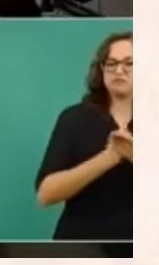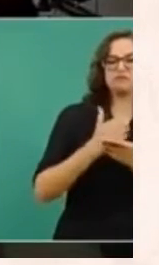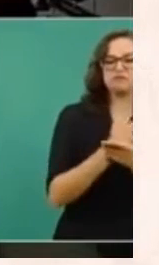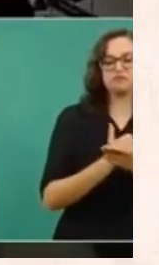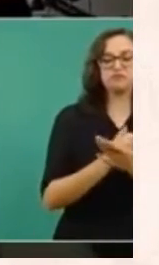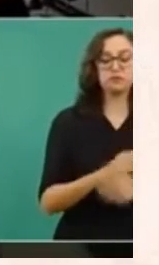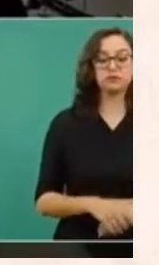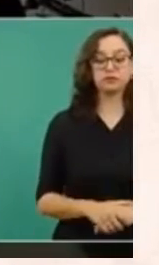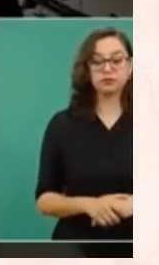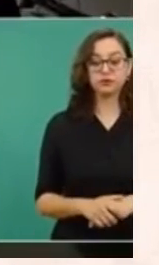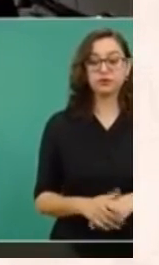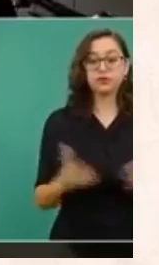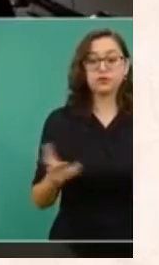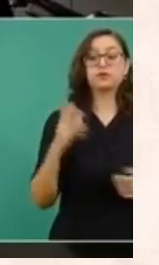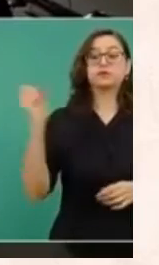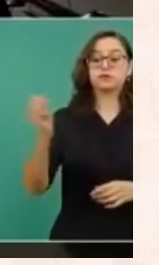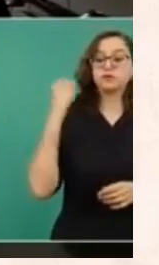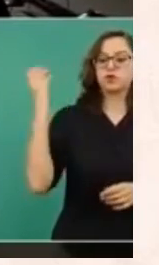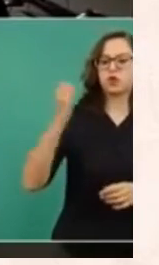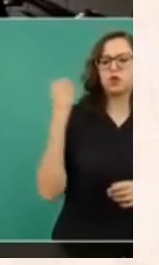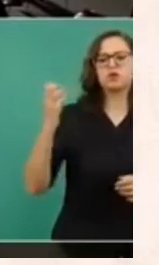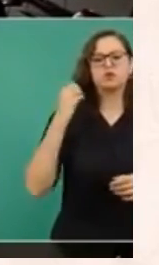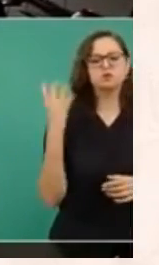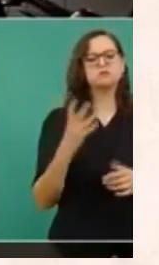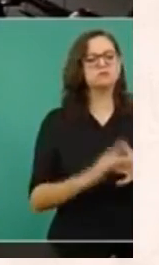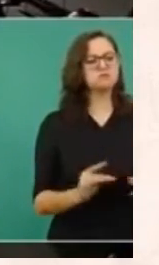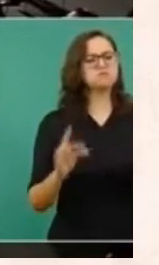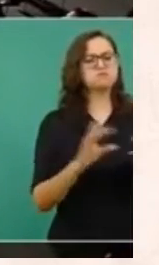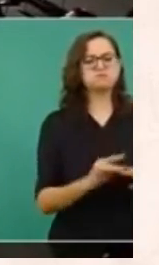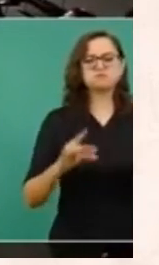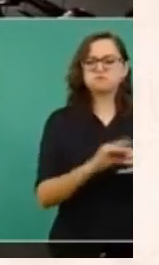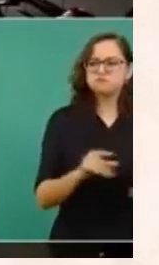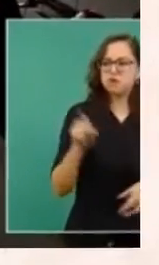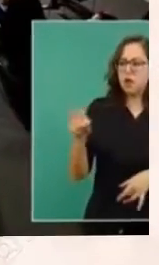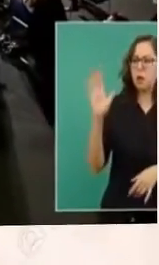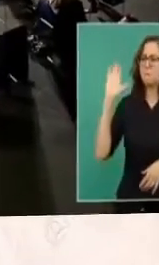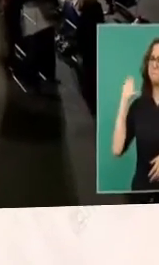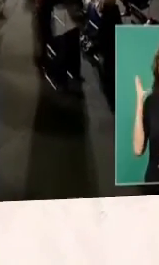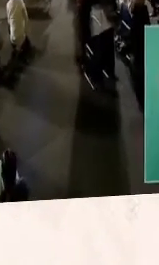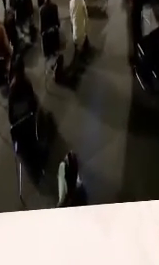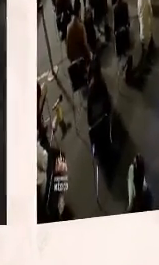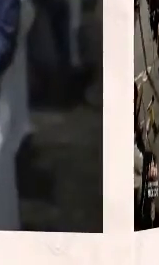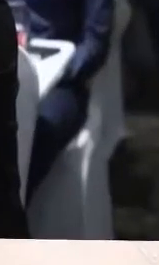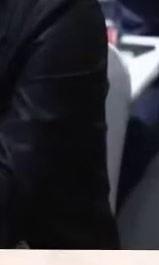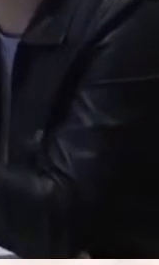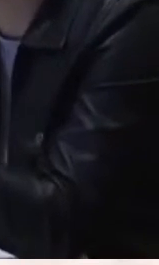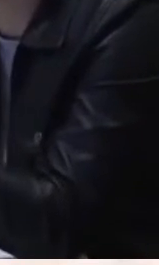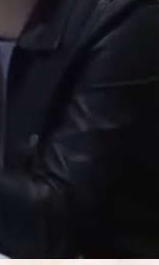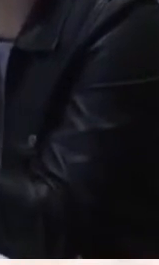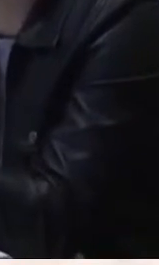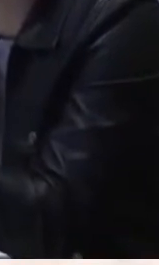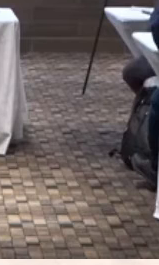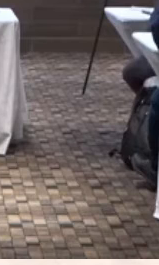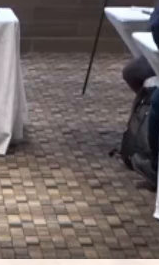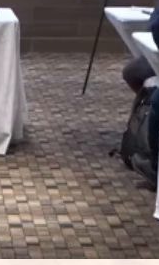empezó a humillar y denigrar a un mesero que trabajaba en el salón. Y este güey